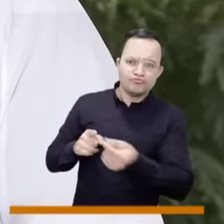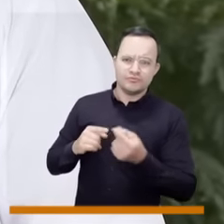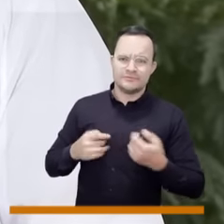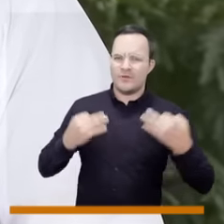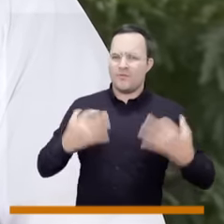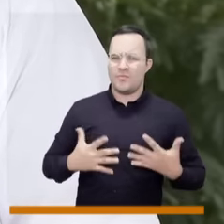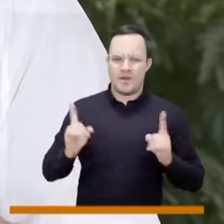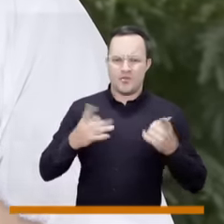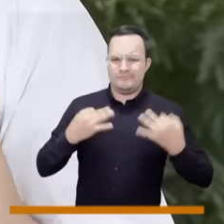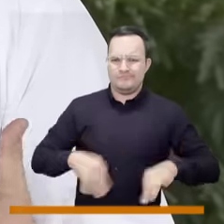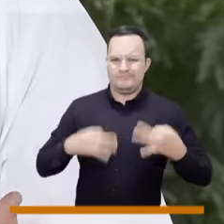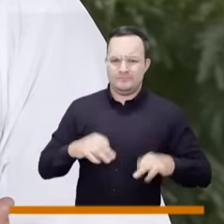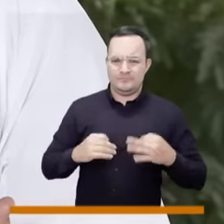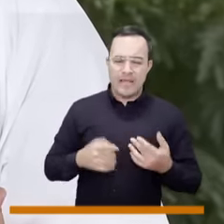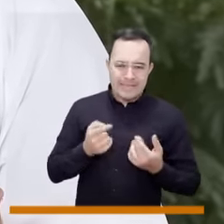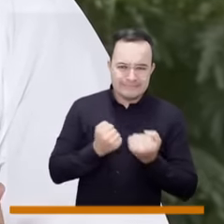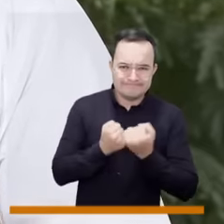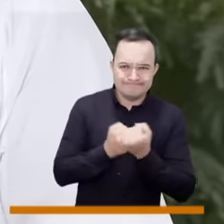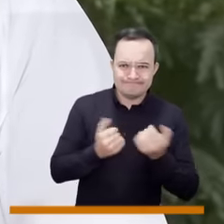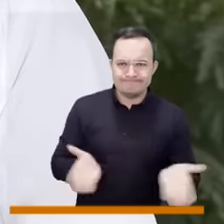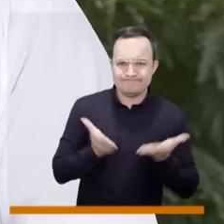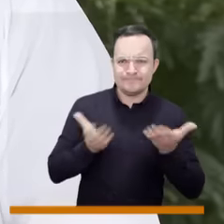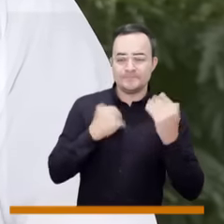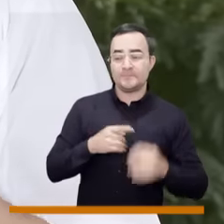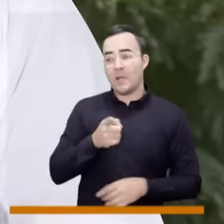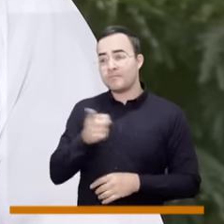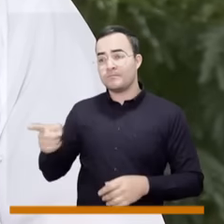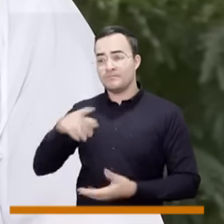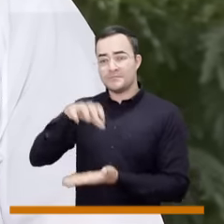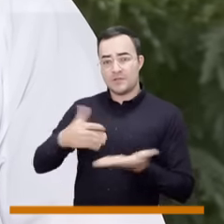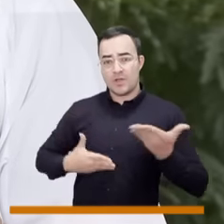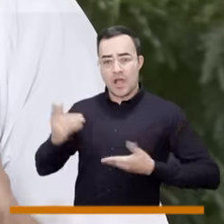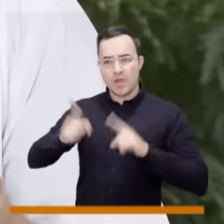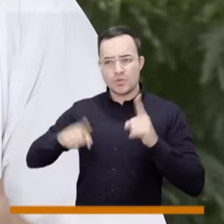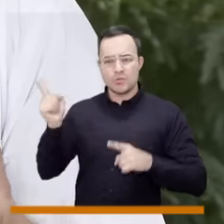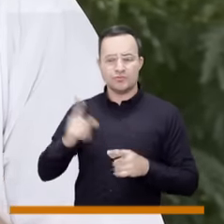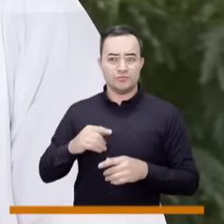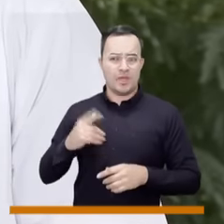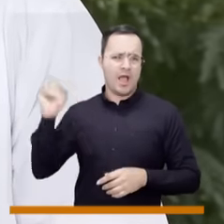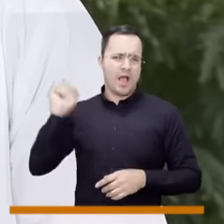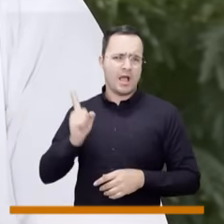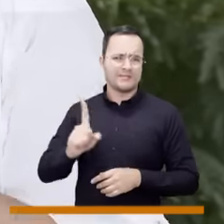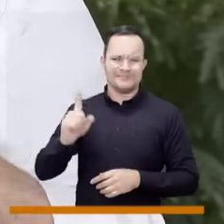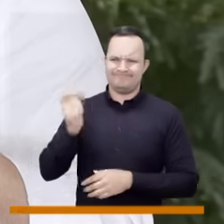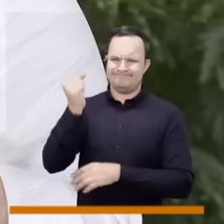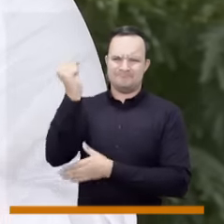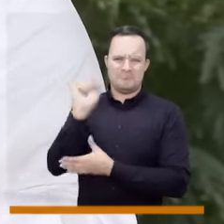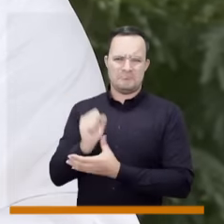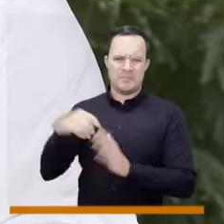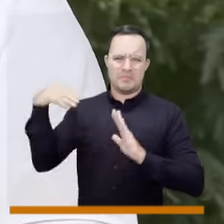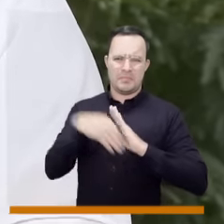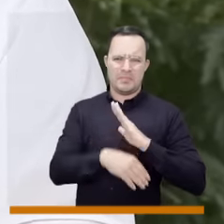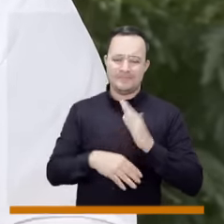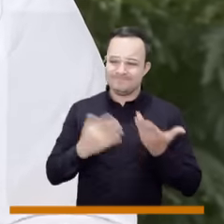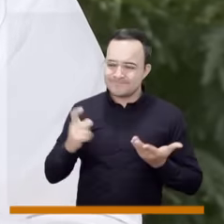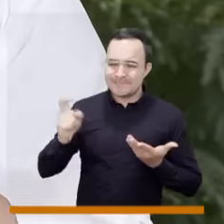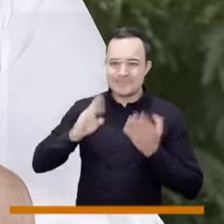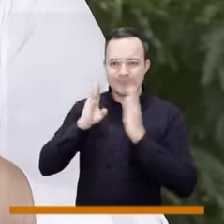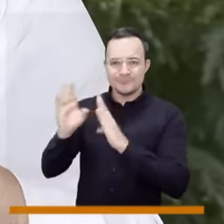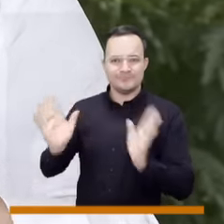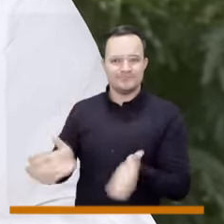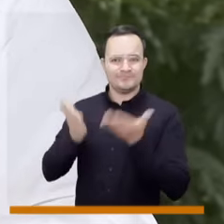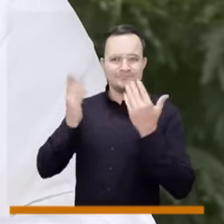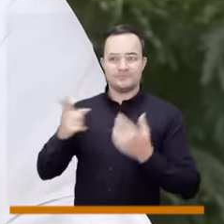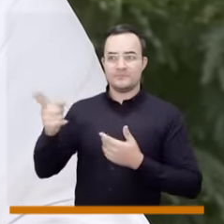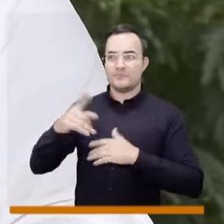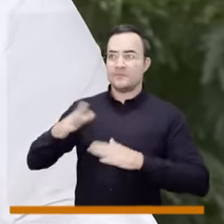vendedores informales que necesitamos fortalecer, pero han sido centros comerciales que han sido abandonados, debemos de mejorar infraestructura,